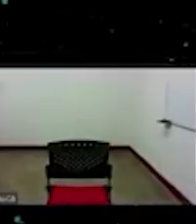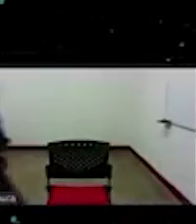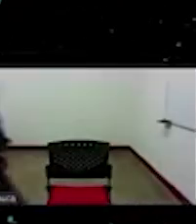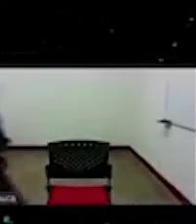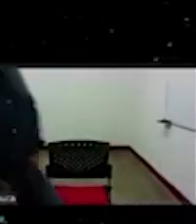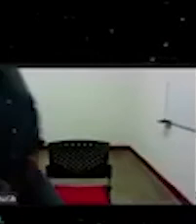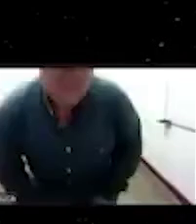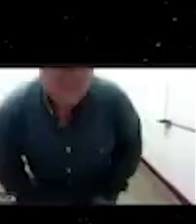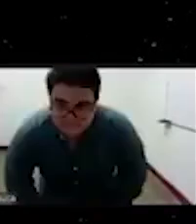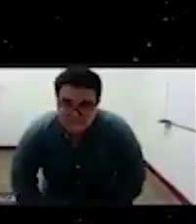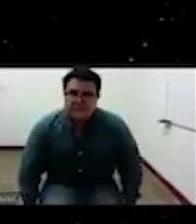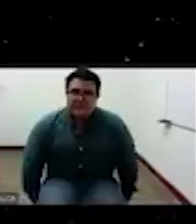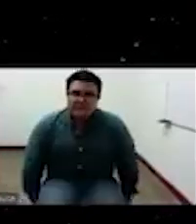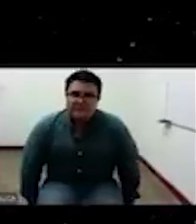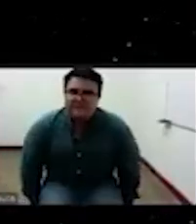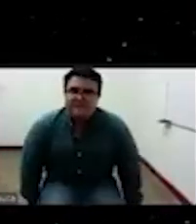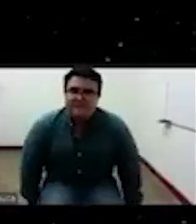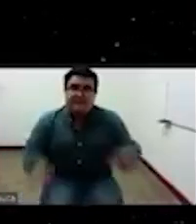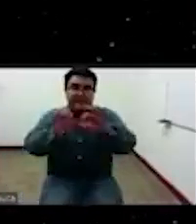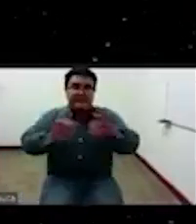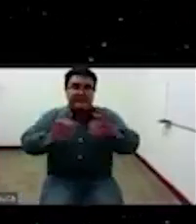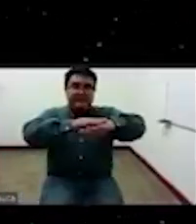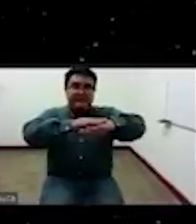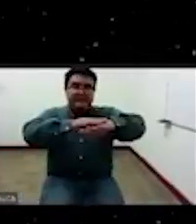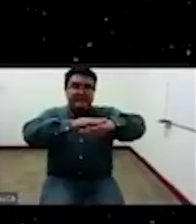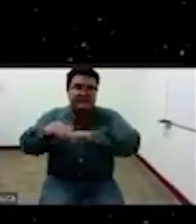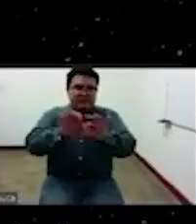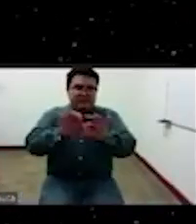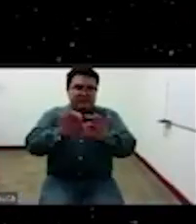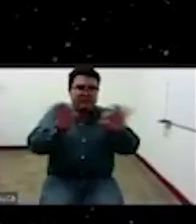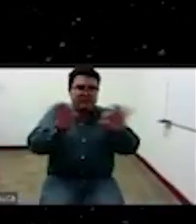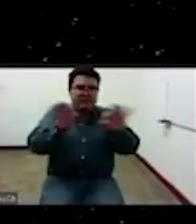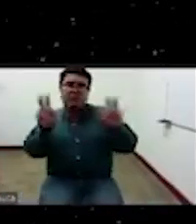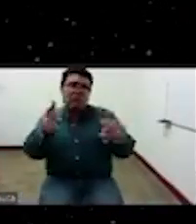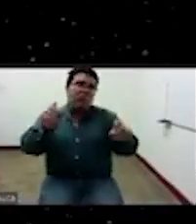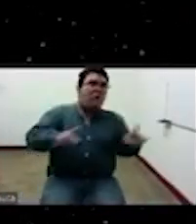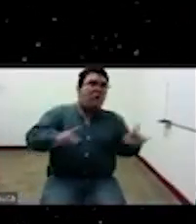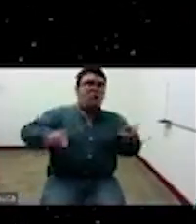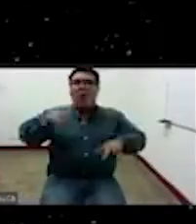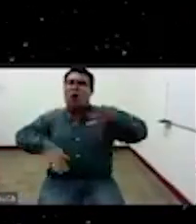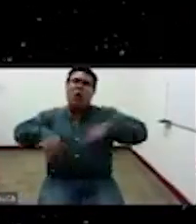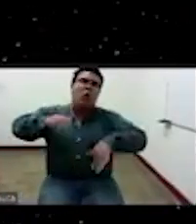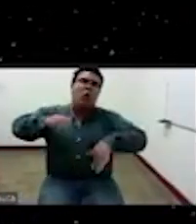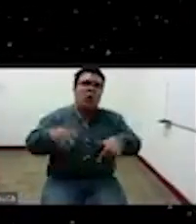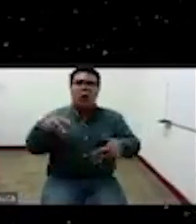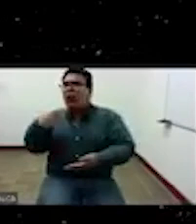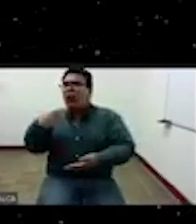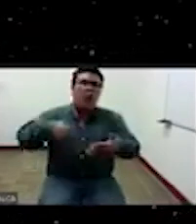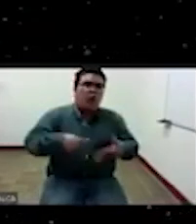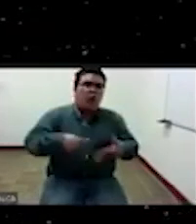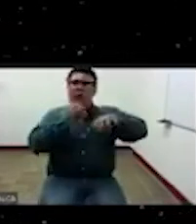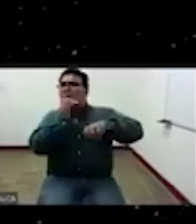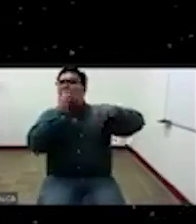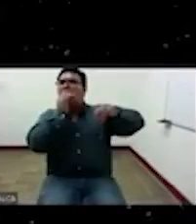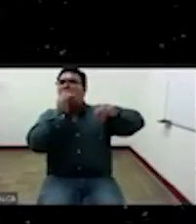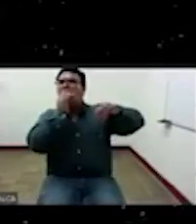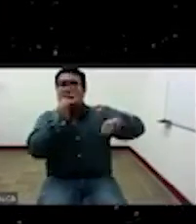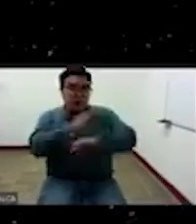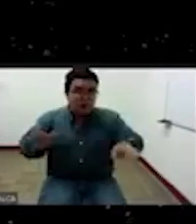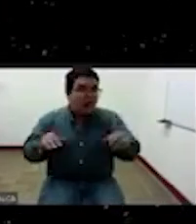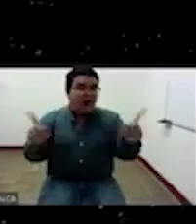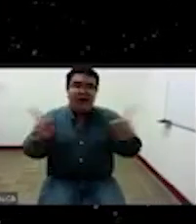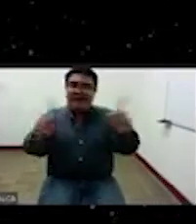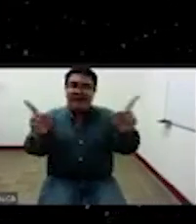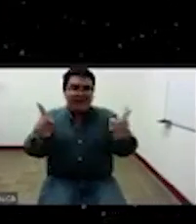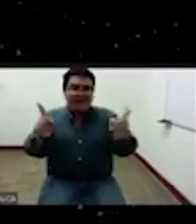no son personitas tocando ni bailando eh una serie de ritmo lo que